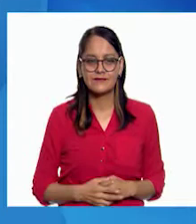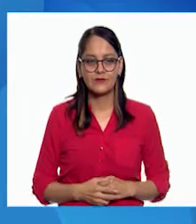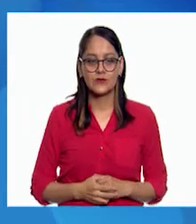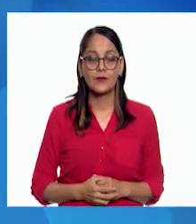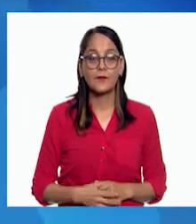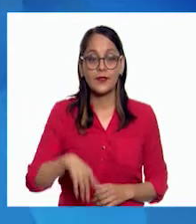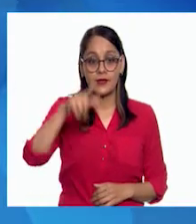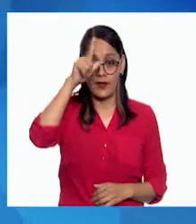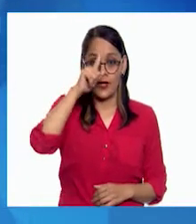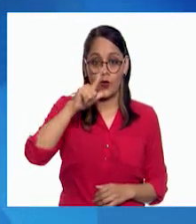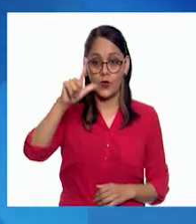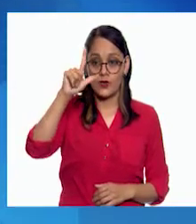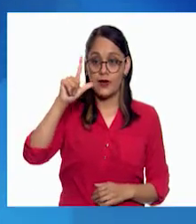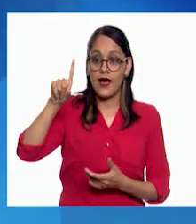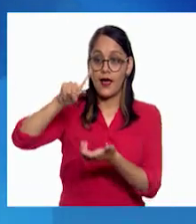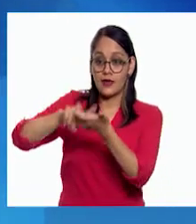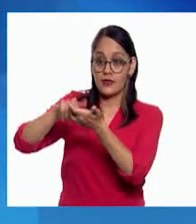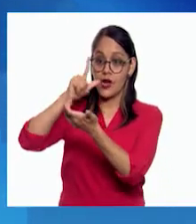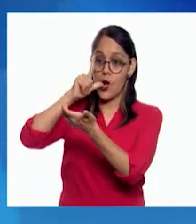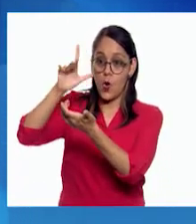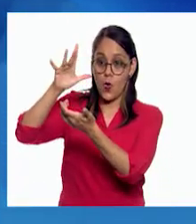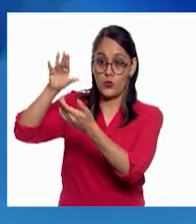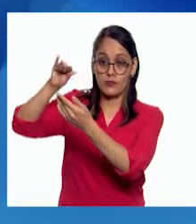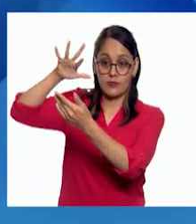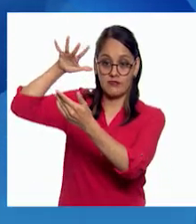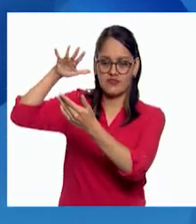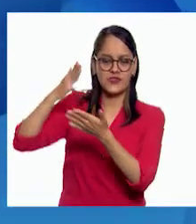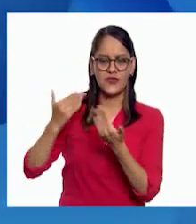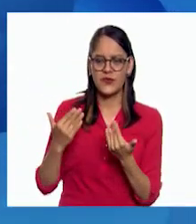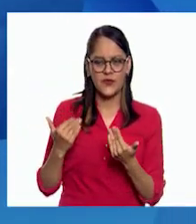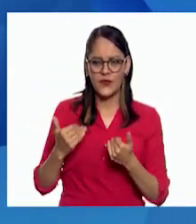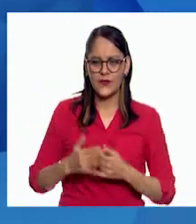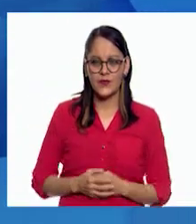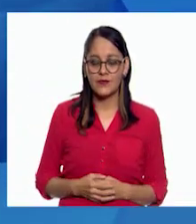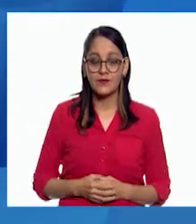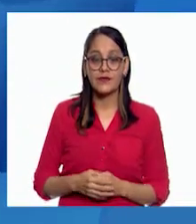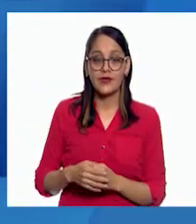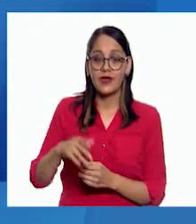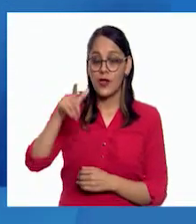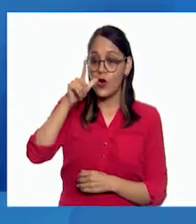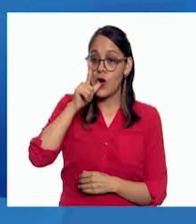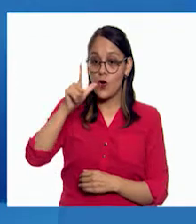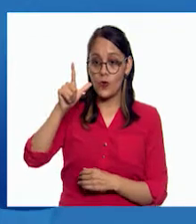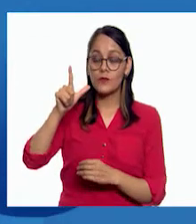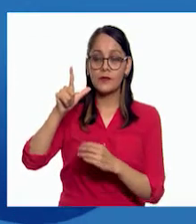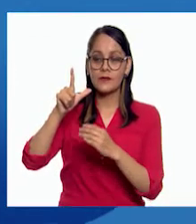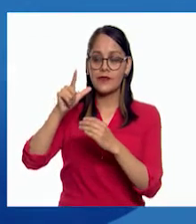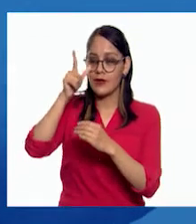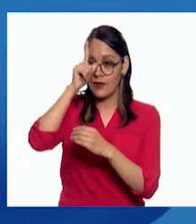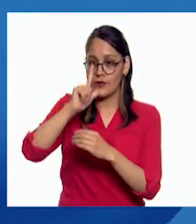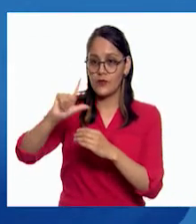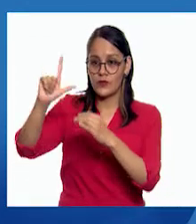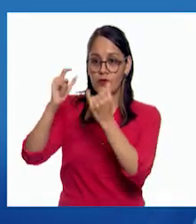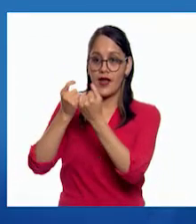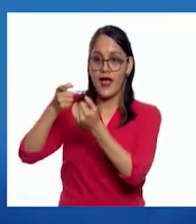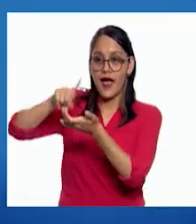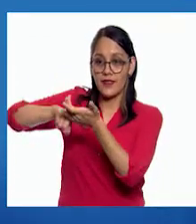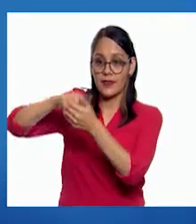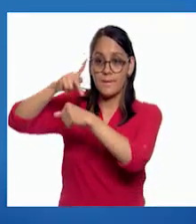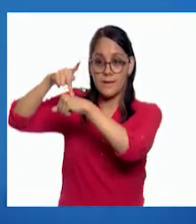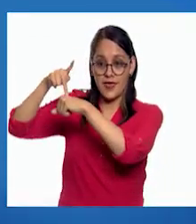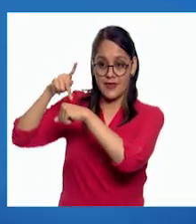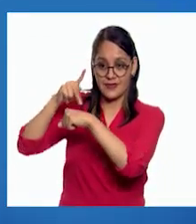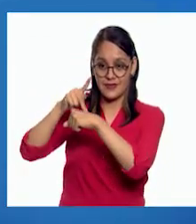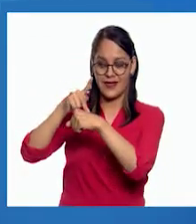La luna no emite luz propia. ¡Wow! La luna, al tener una superficie formada de polvo y rocas, no emite ningún